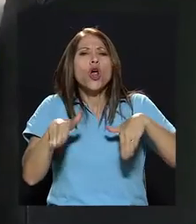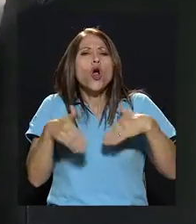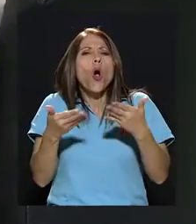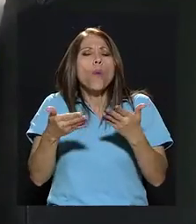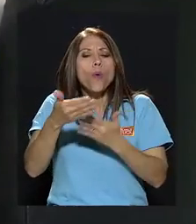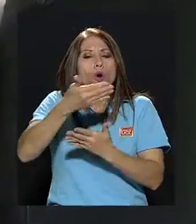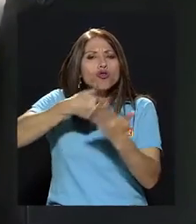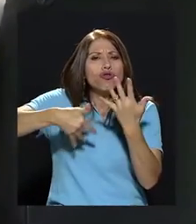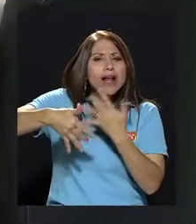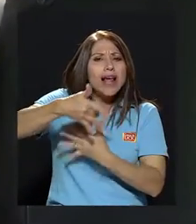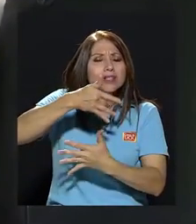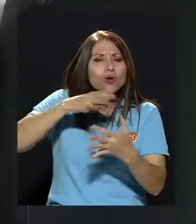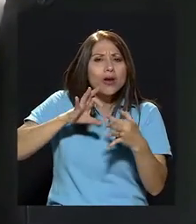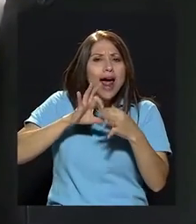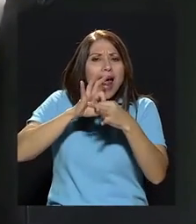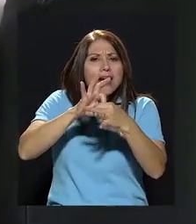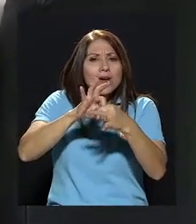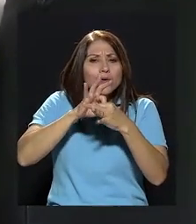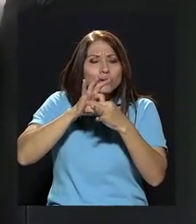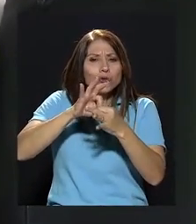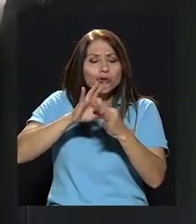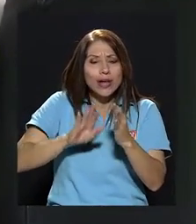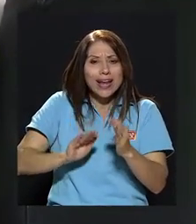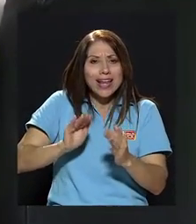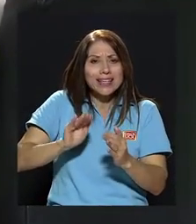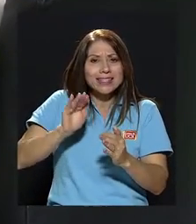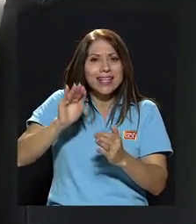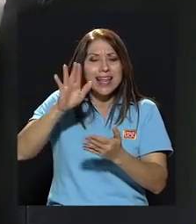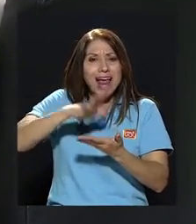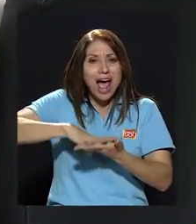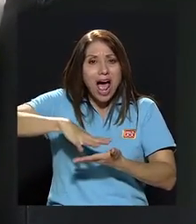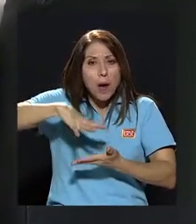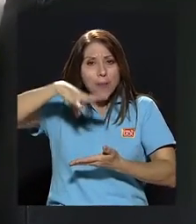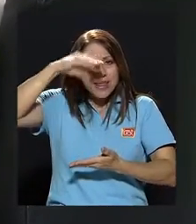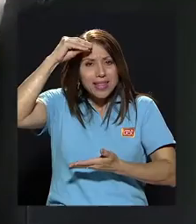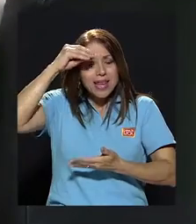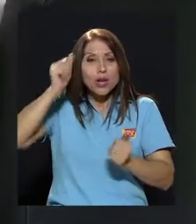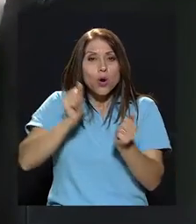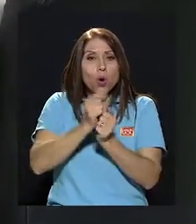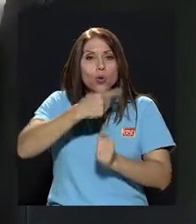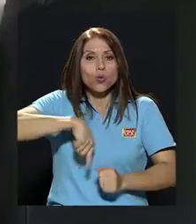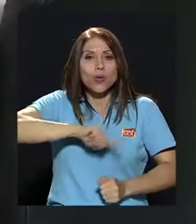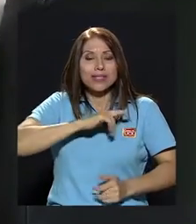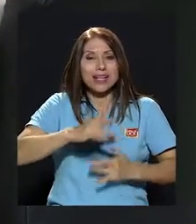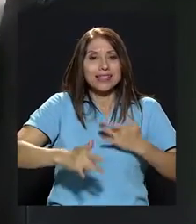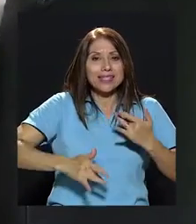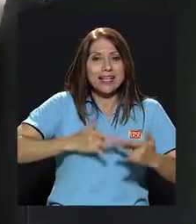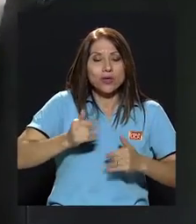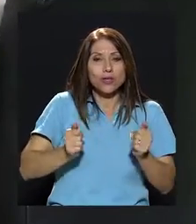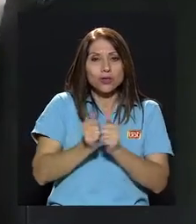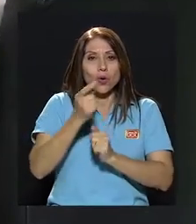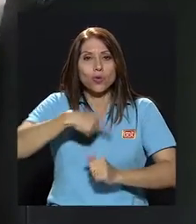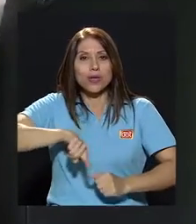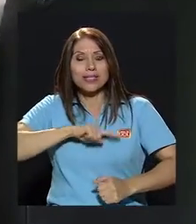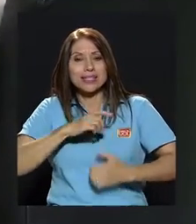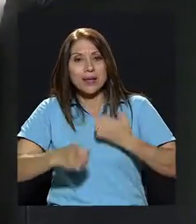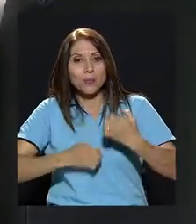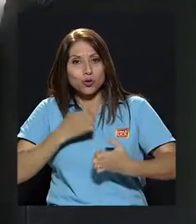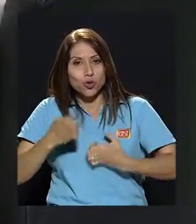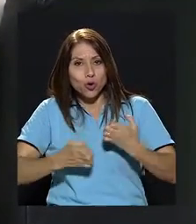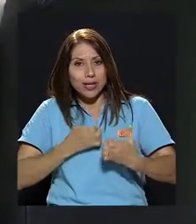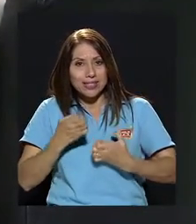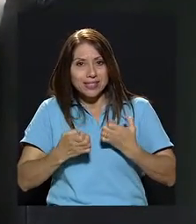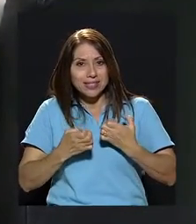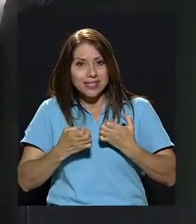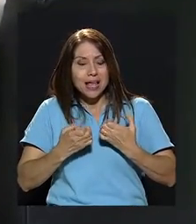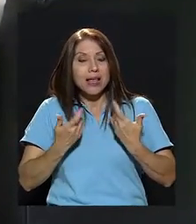cómo aprender con nuestras sensaciones, que acabamos de ver cómo las percibimos, y con nuestras emociones, que al irlas